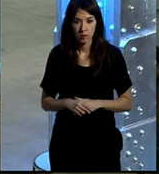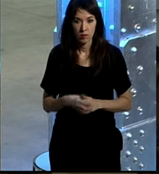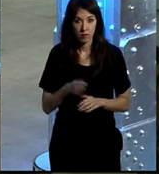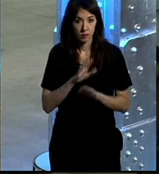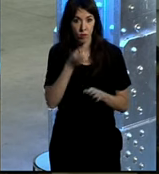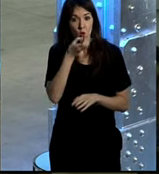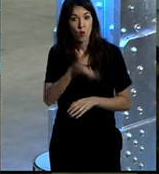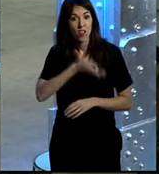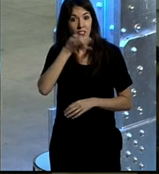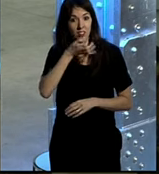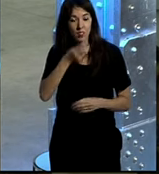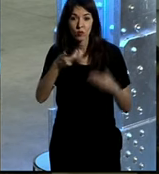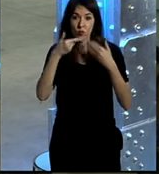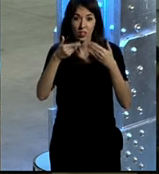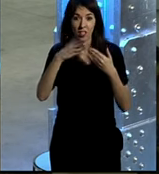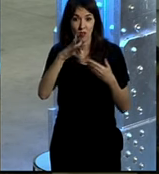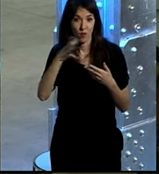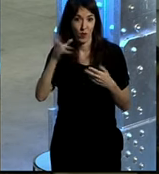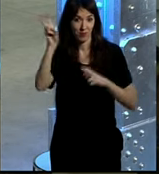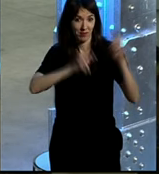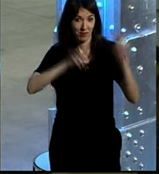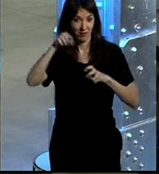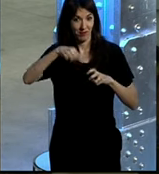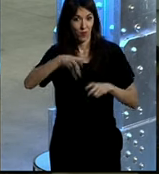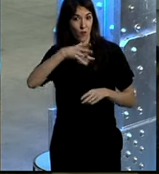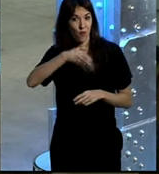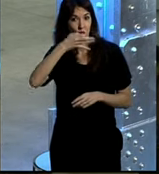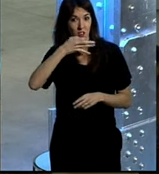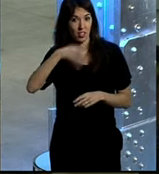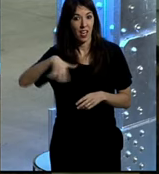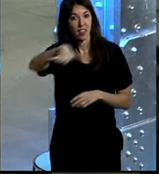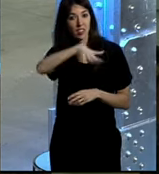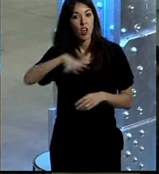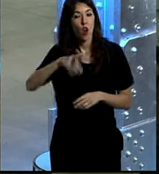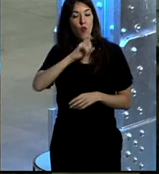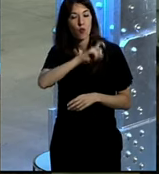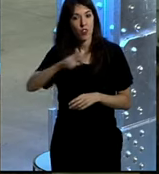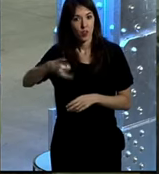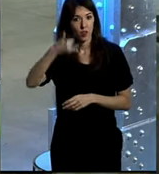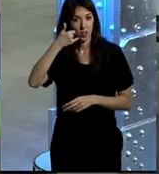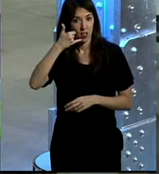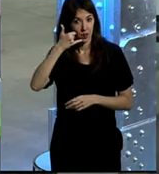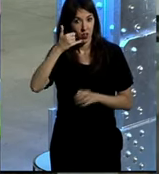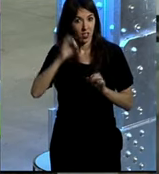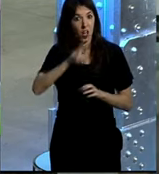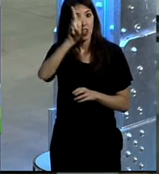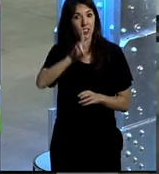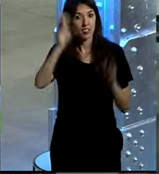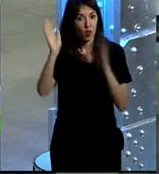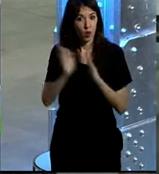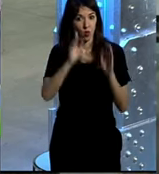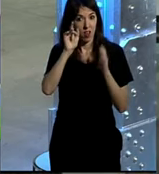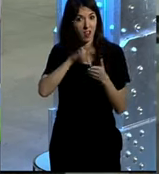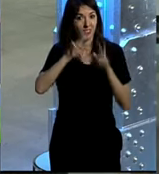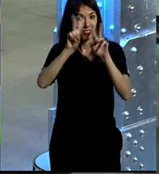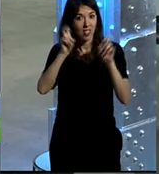Bueno, pues buenas tardes y muchas gracias por compartir con nosotros esta tarde en el espacio de Fundación Telefónica en la que es la segunda sesión